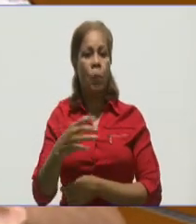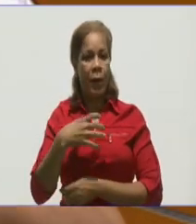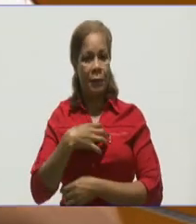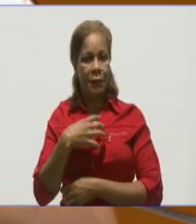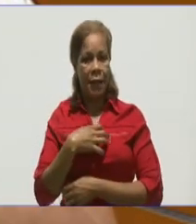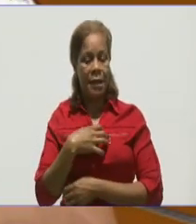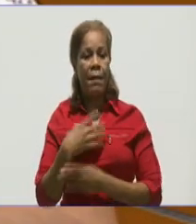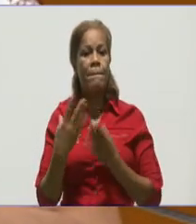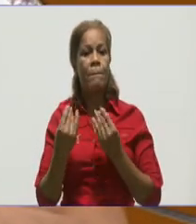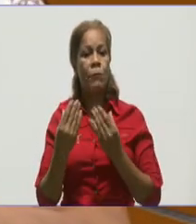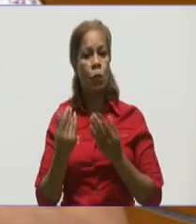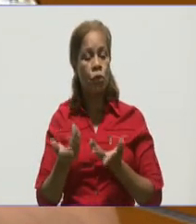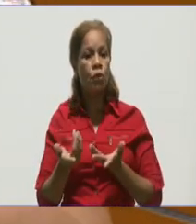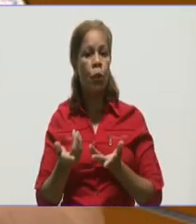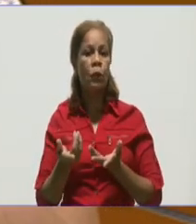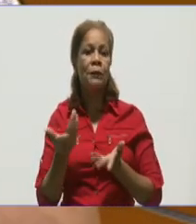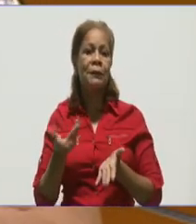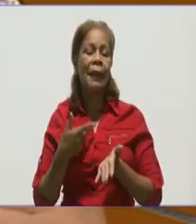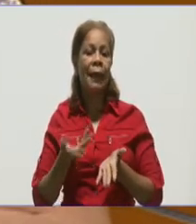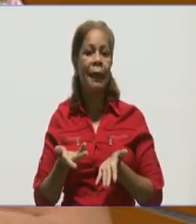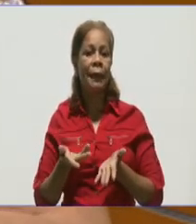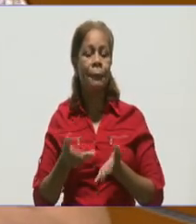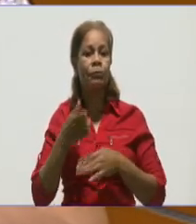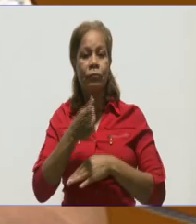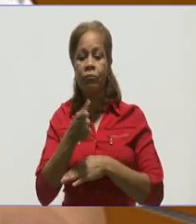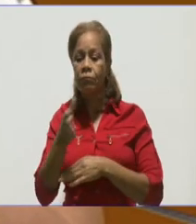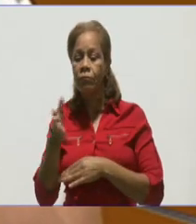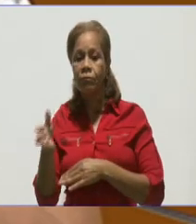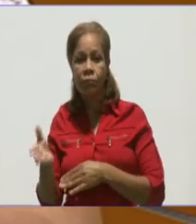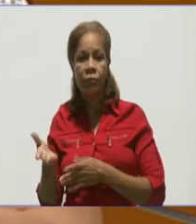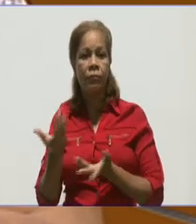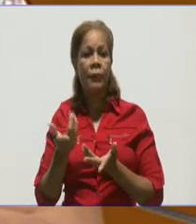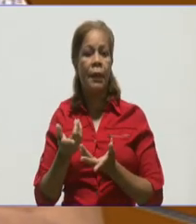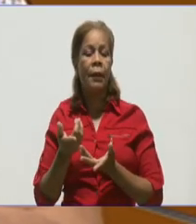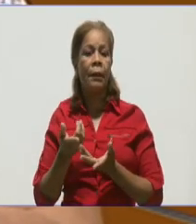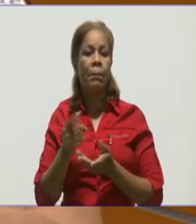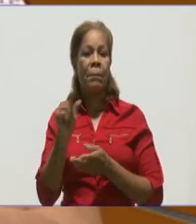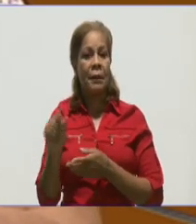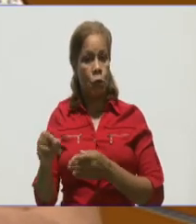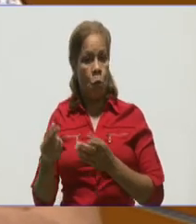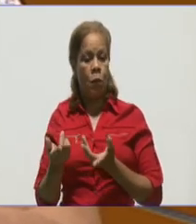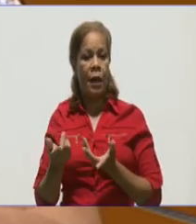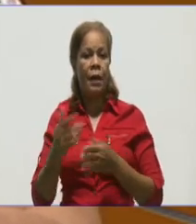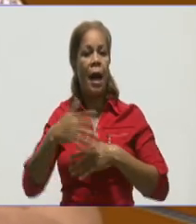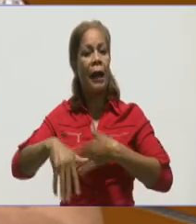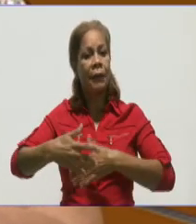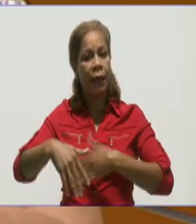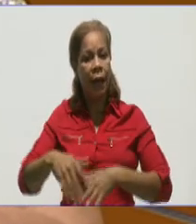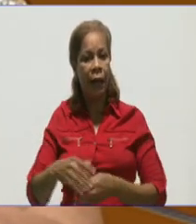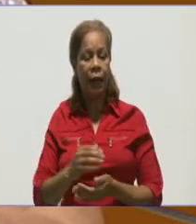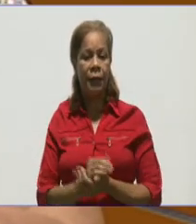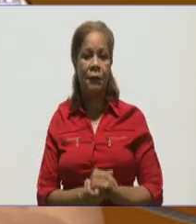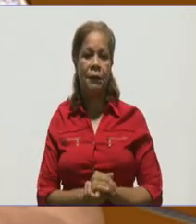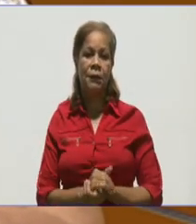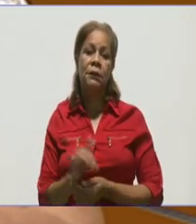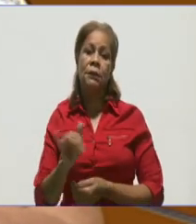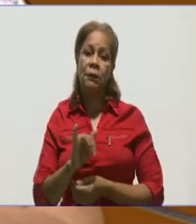que ver con la movilidad, con la percepción del riesgo. Es increíble como ante una situación como esta, una